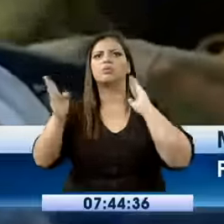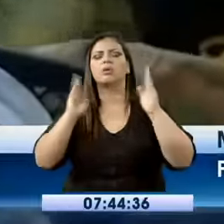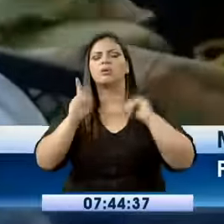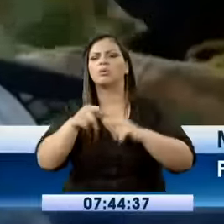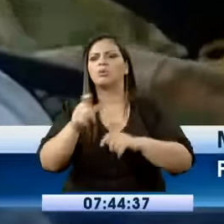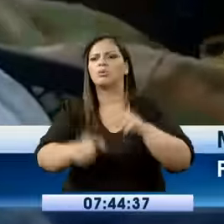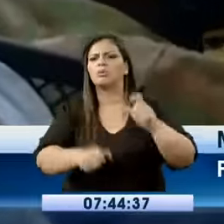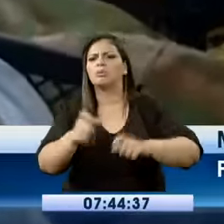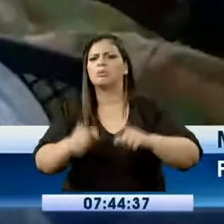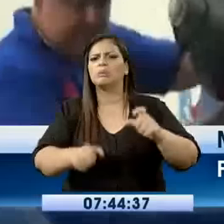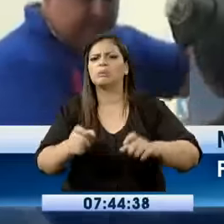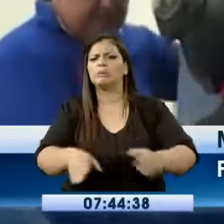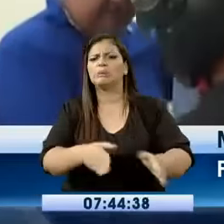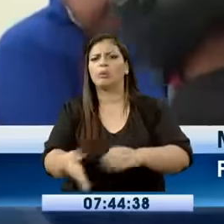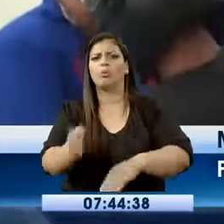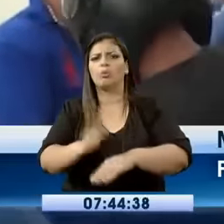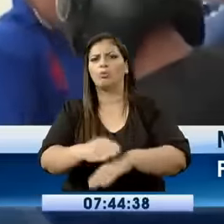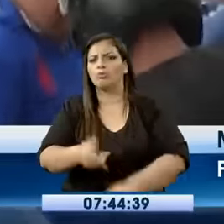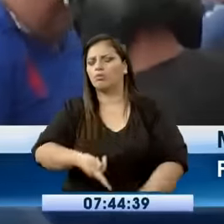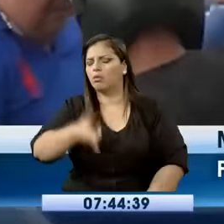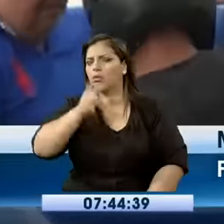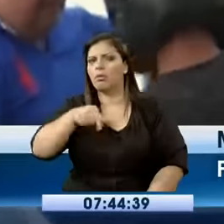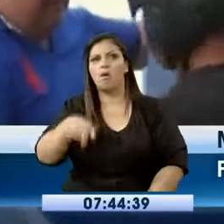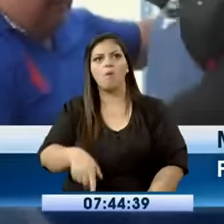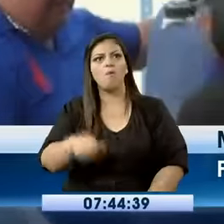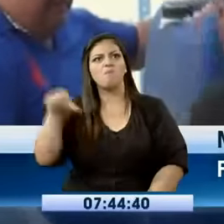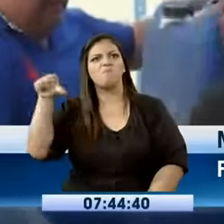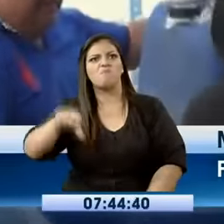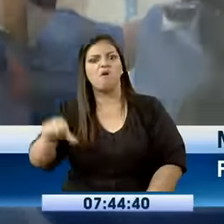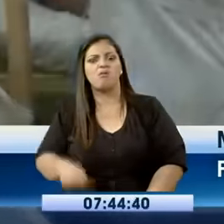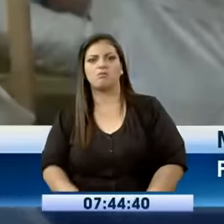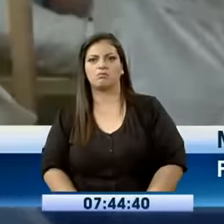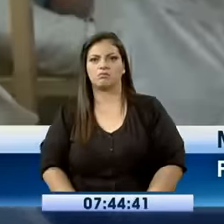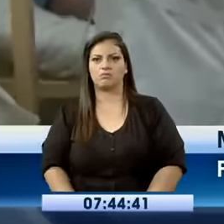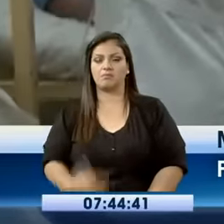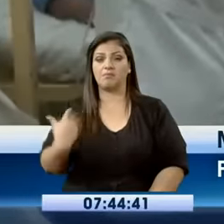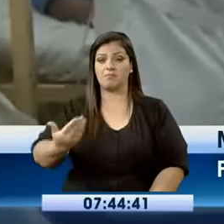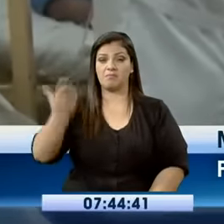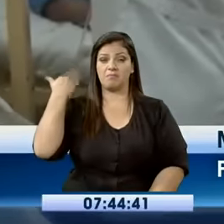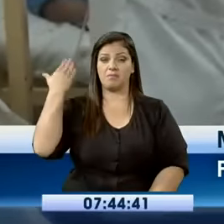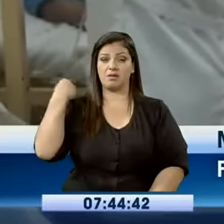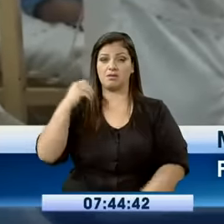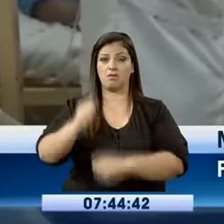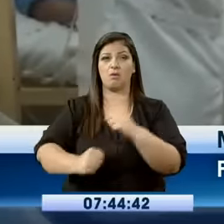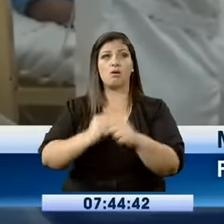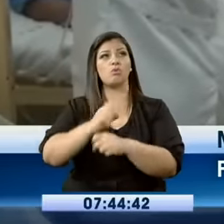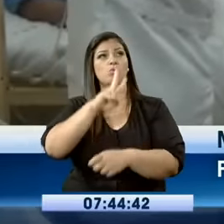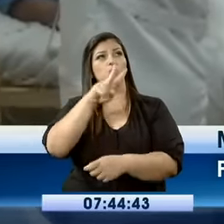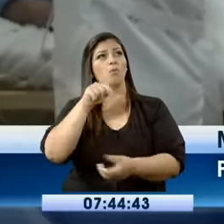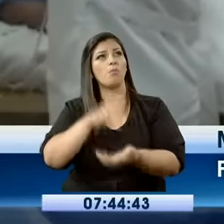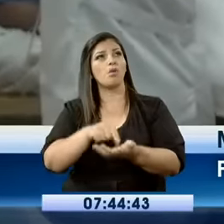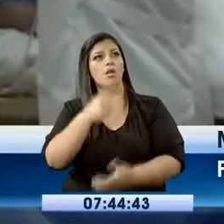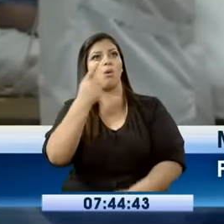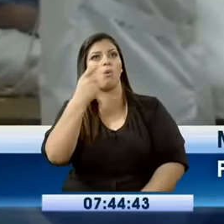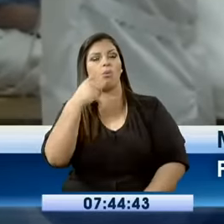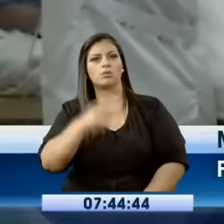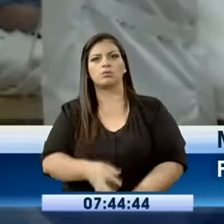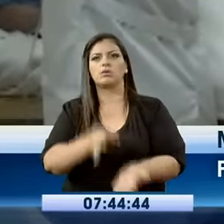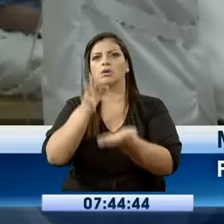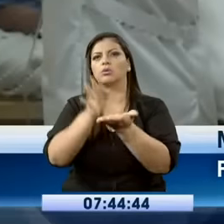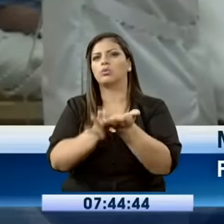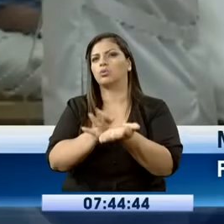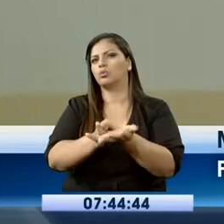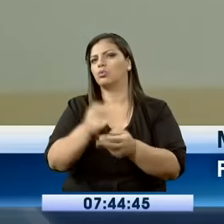de evitar ese tipo de desgracia. La Intendenta se refiere a lo ocurrido en el año 2011 en el Cantón Urdaneta, donde el consumo de licor artesanal